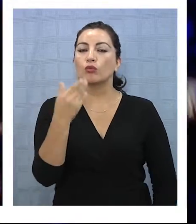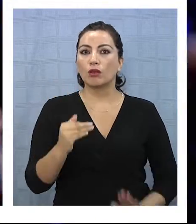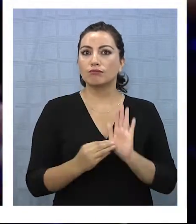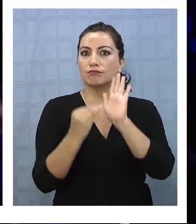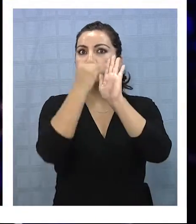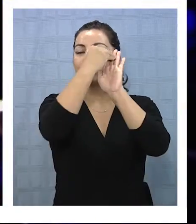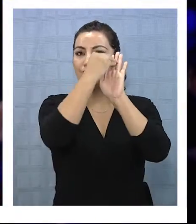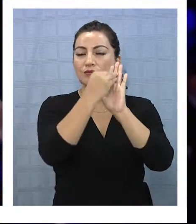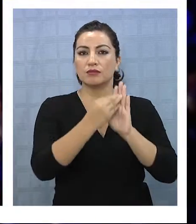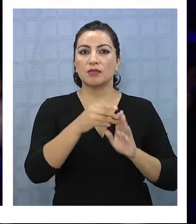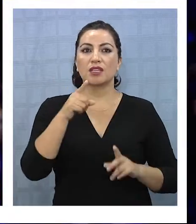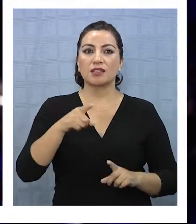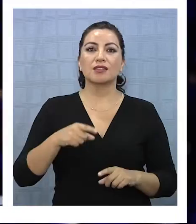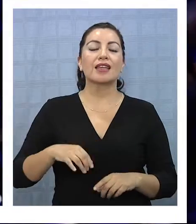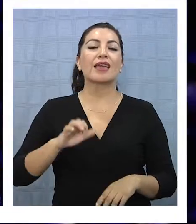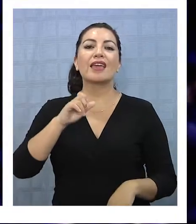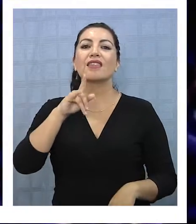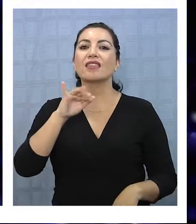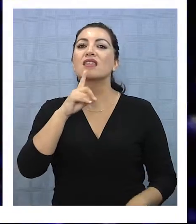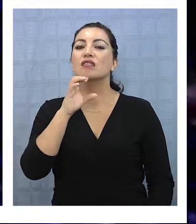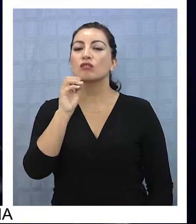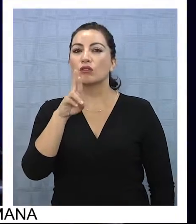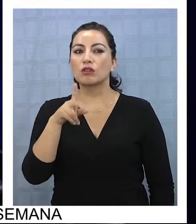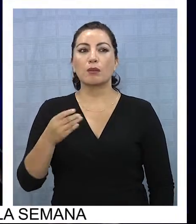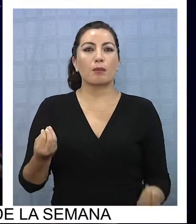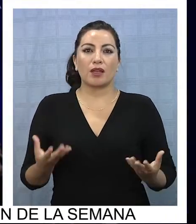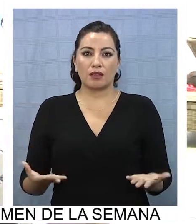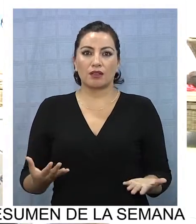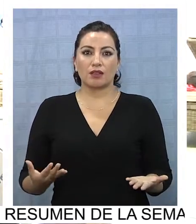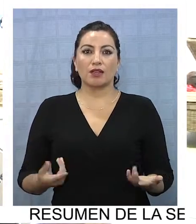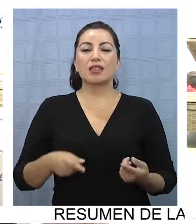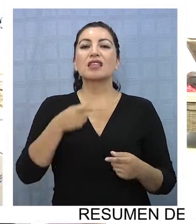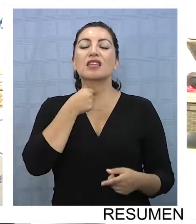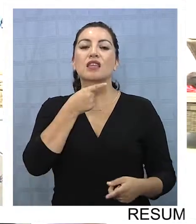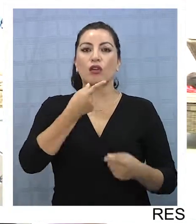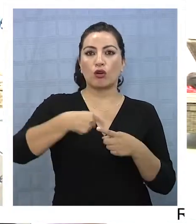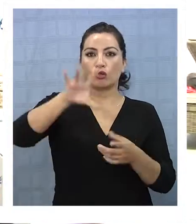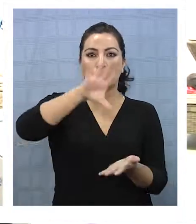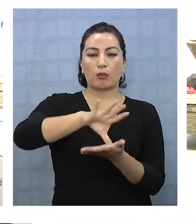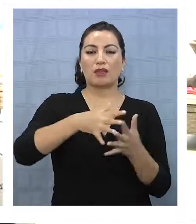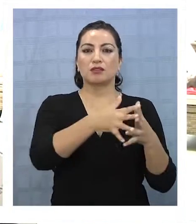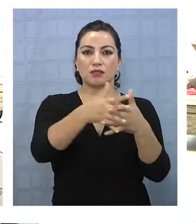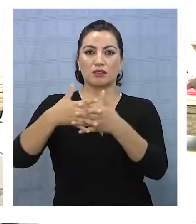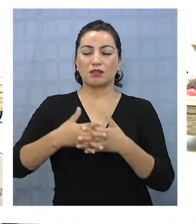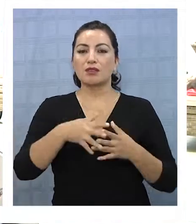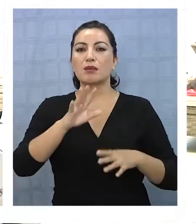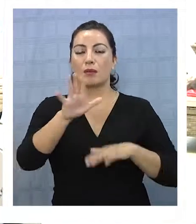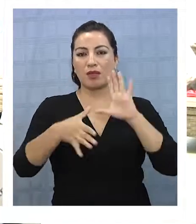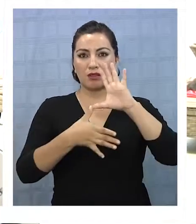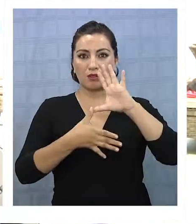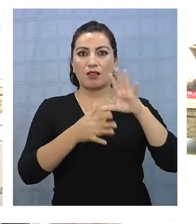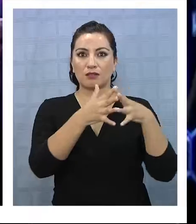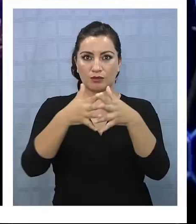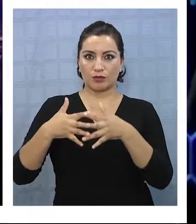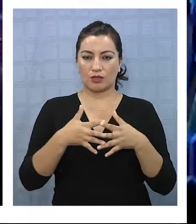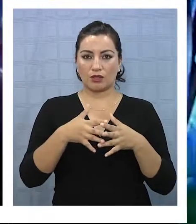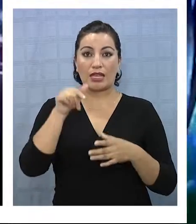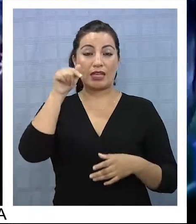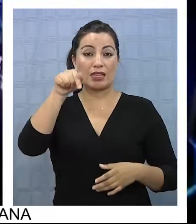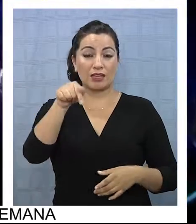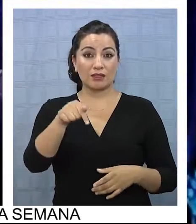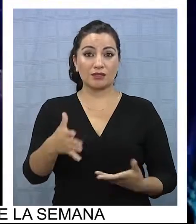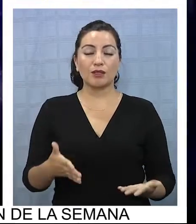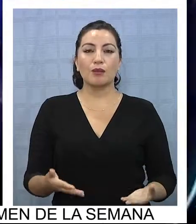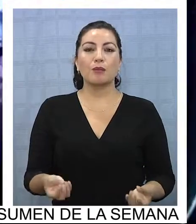foco editorial, digamos, donde ellos quieren llegar, es al mercado de Norteamérica y sobre todo al mercado latino de los Estados Unidos. En este